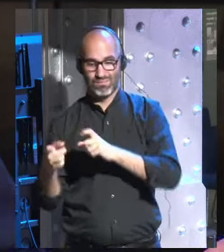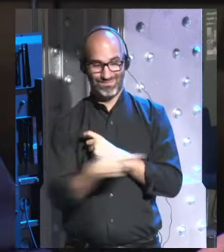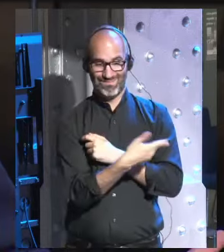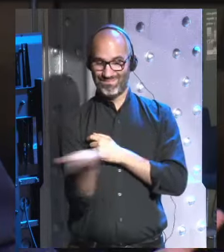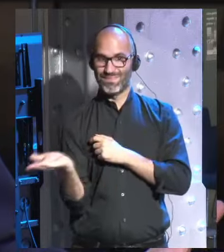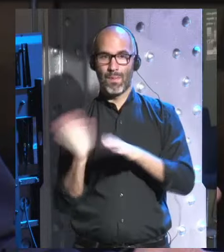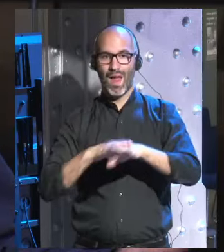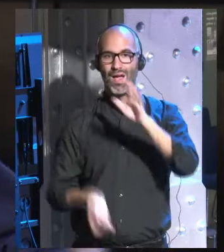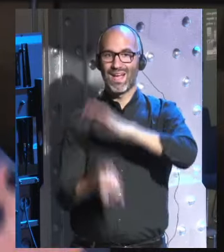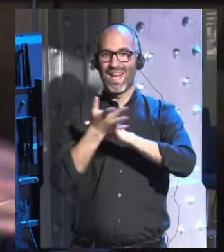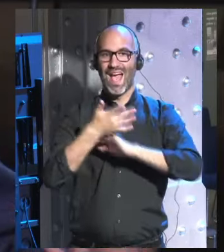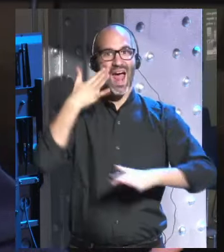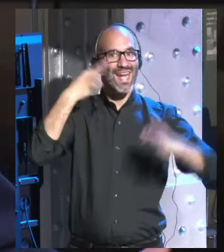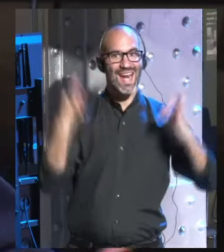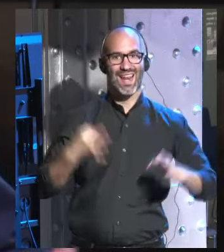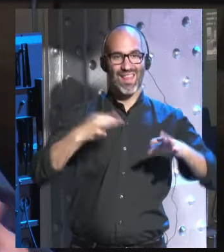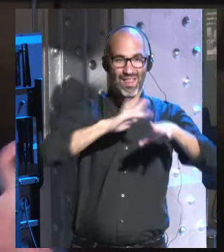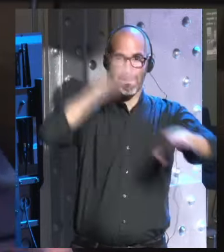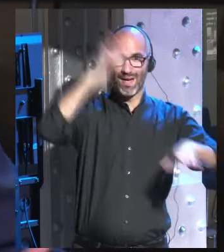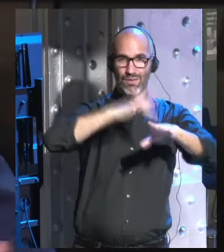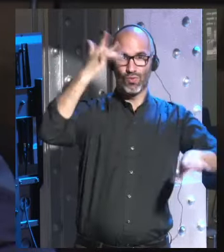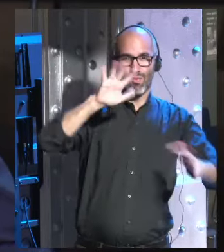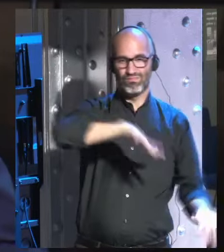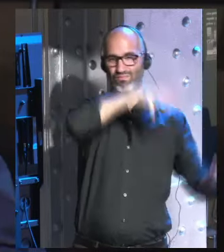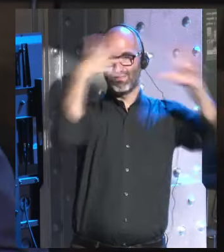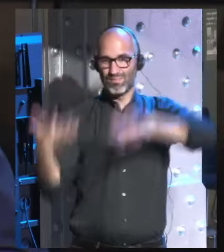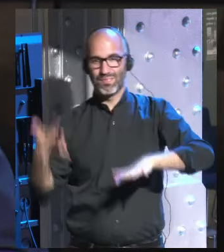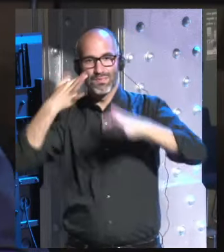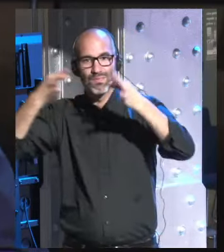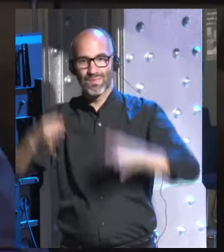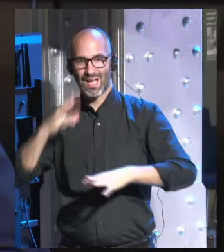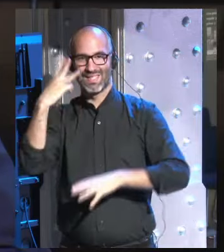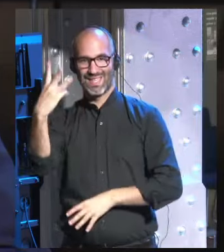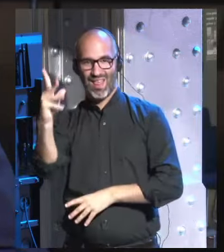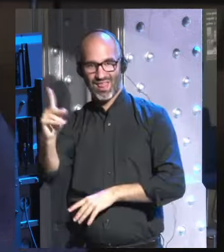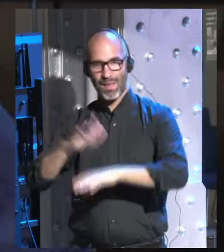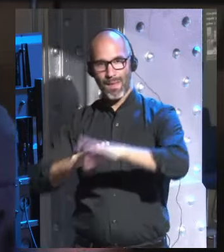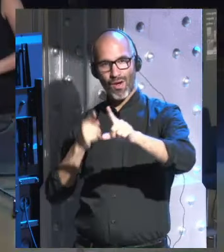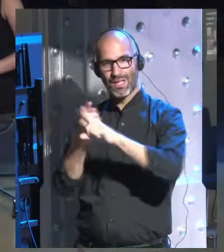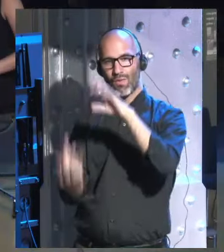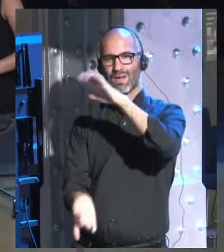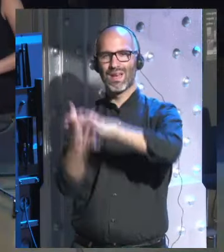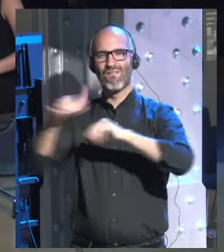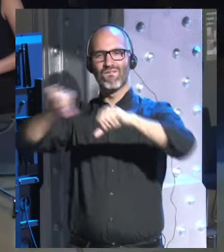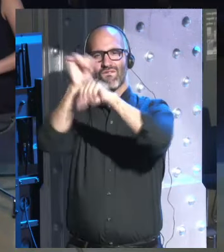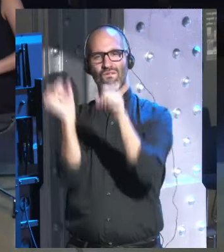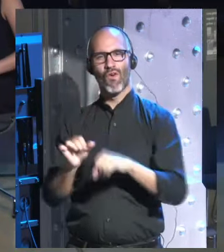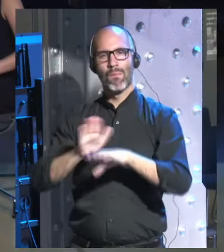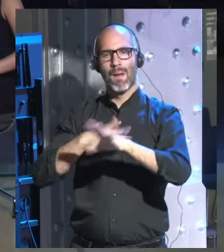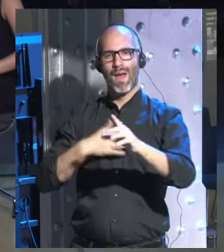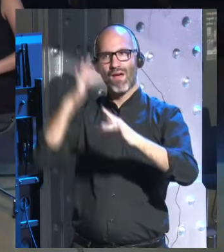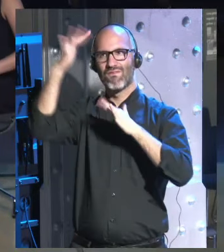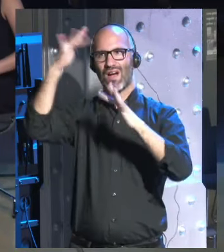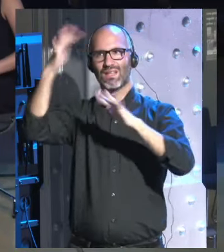crear realidades virtuales en tres dimensiones que nos permitirán dar forma material a esas